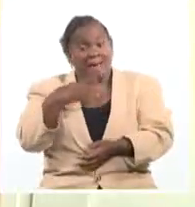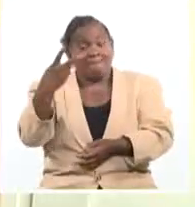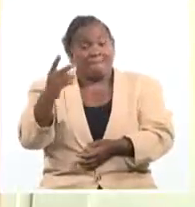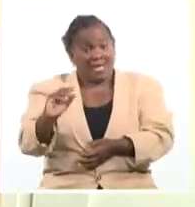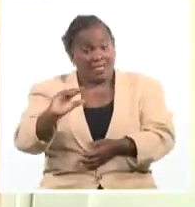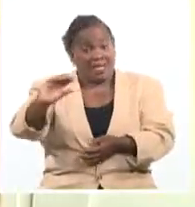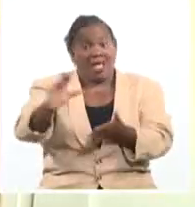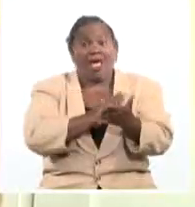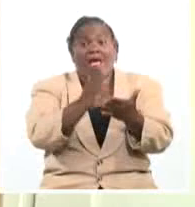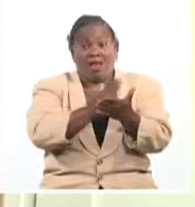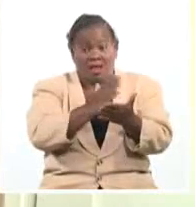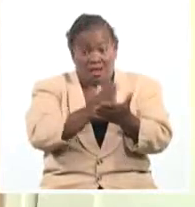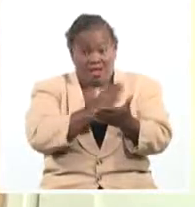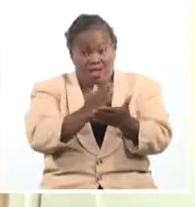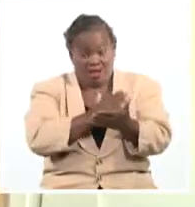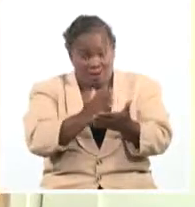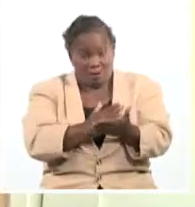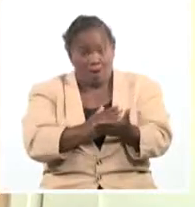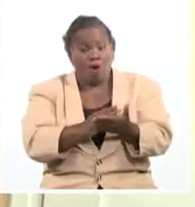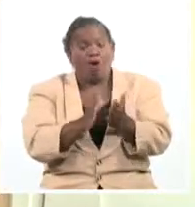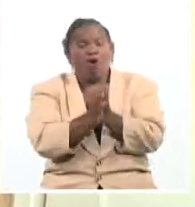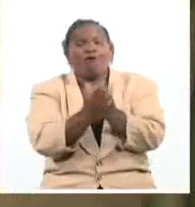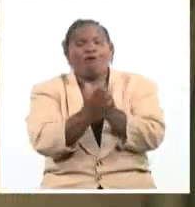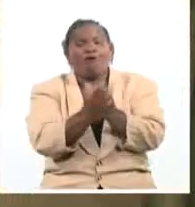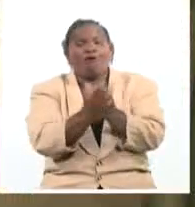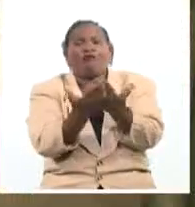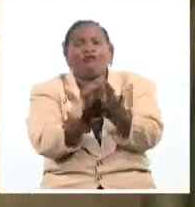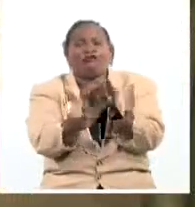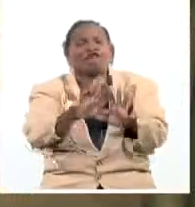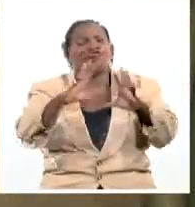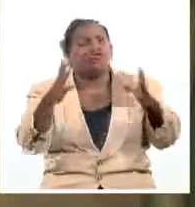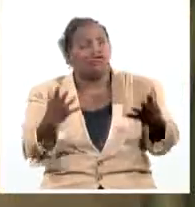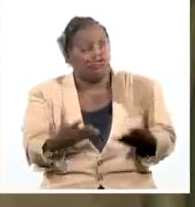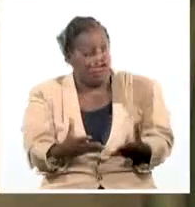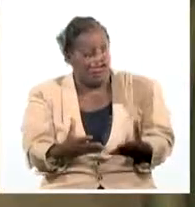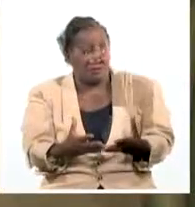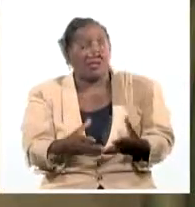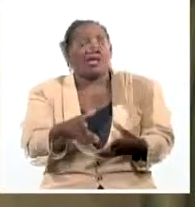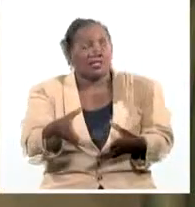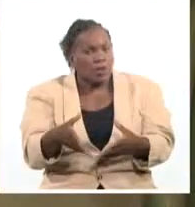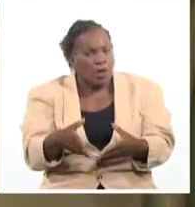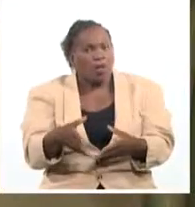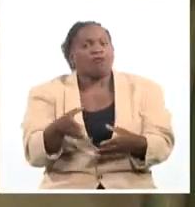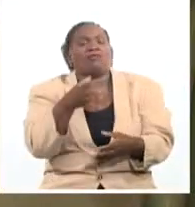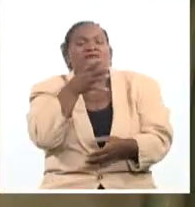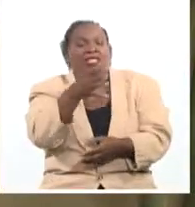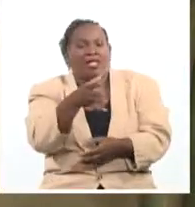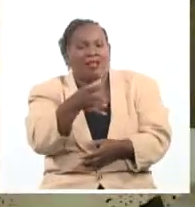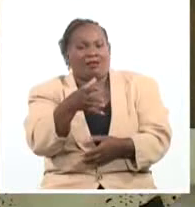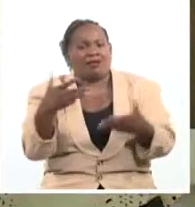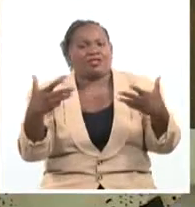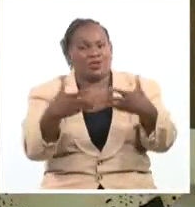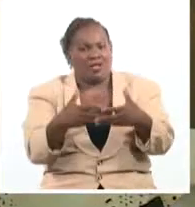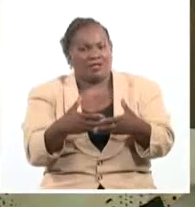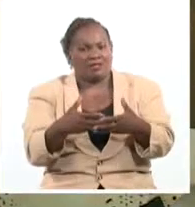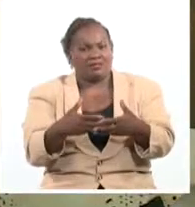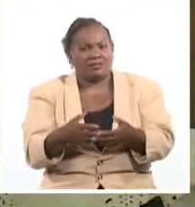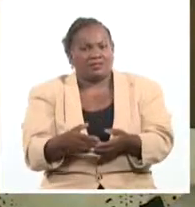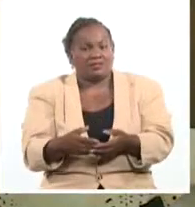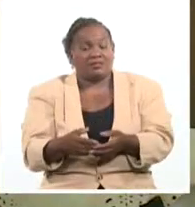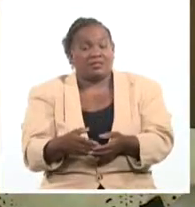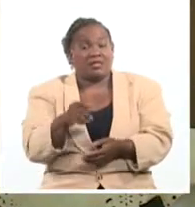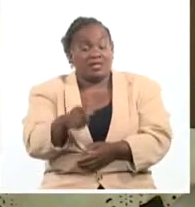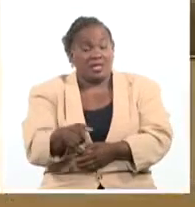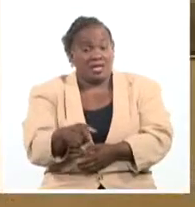textos, entre libros y folletos, casi todos relacionados con Fidel. Si la revolución para los